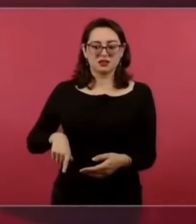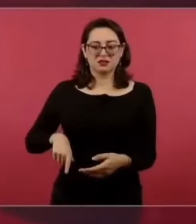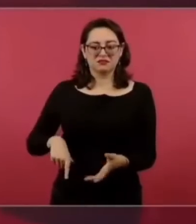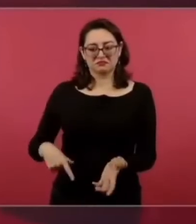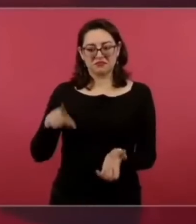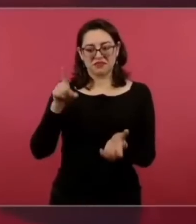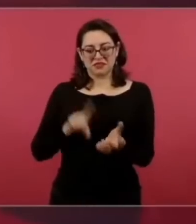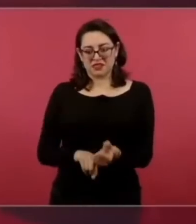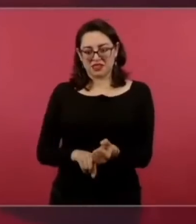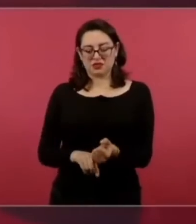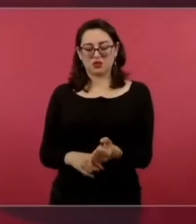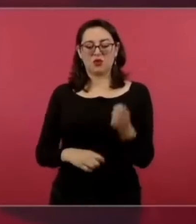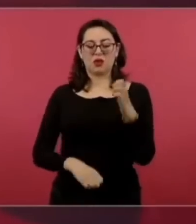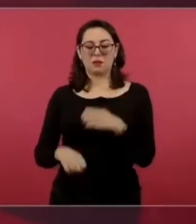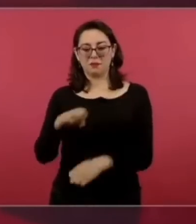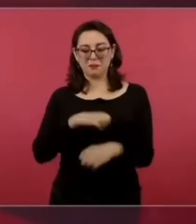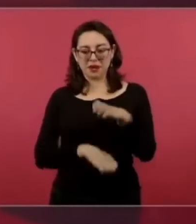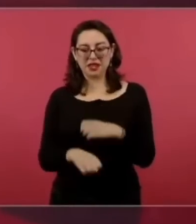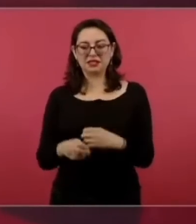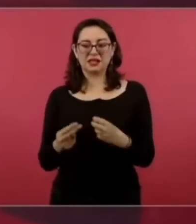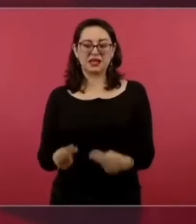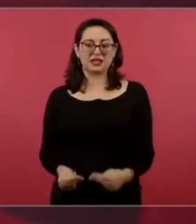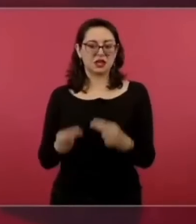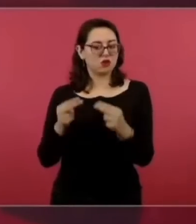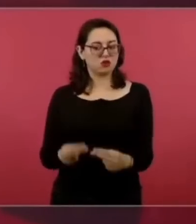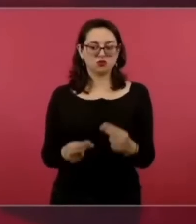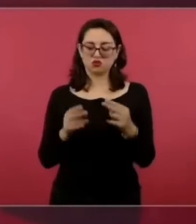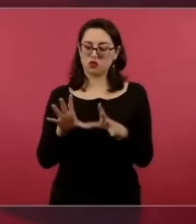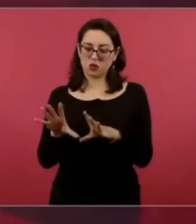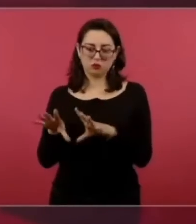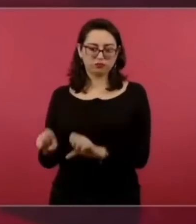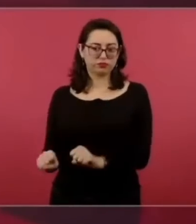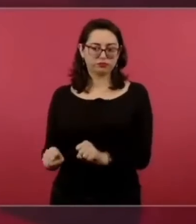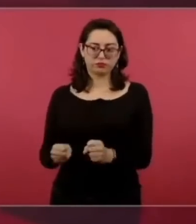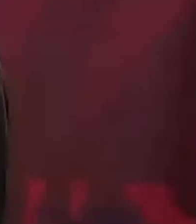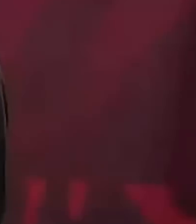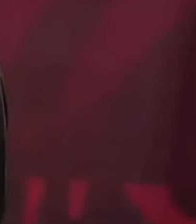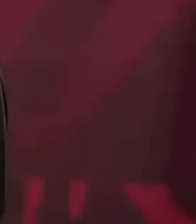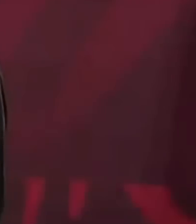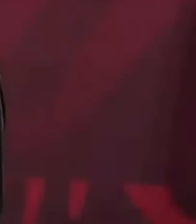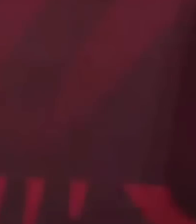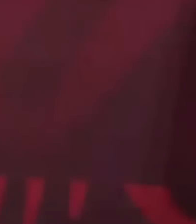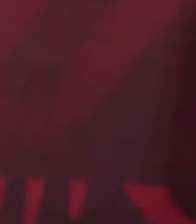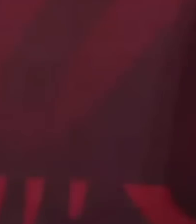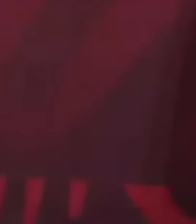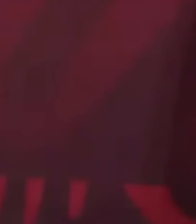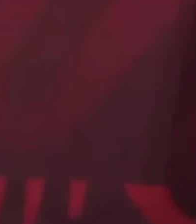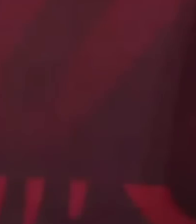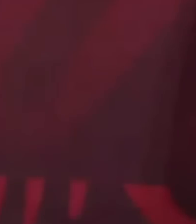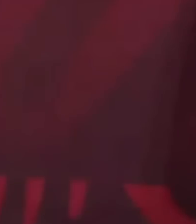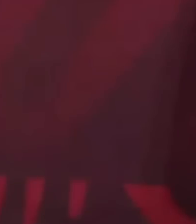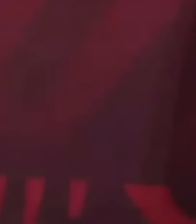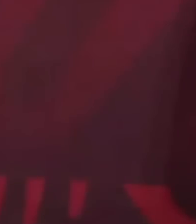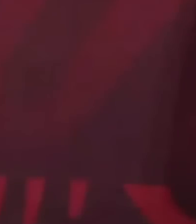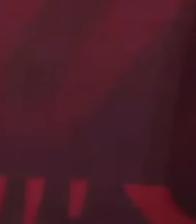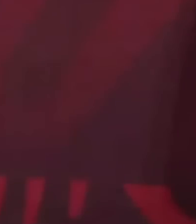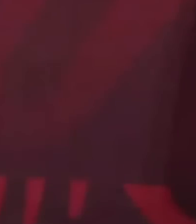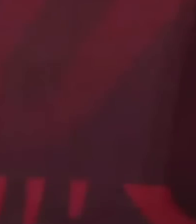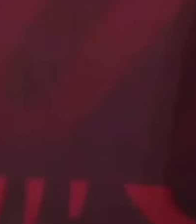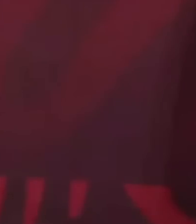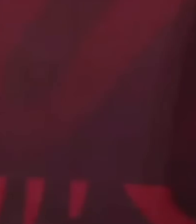estaba secuestrado estaba al servicio pues de un grupo y todo esto pues